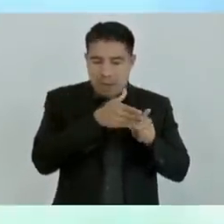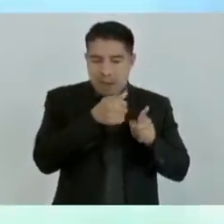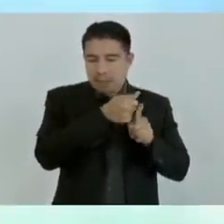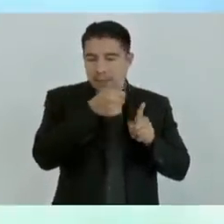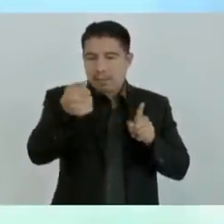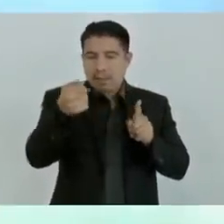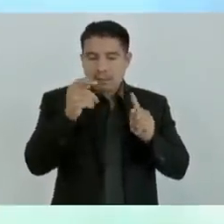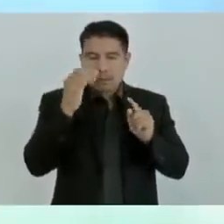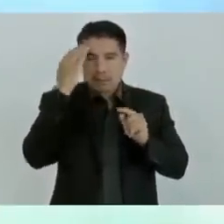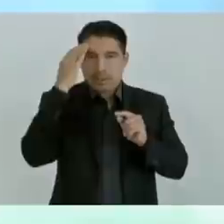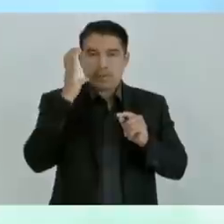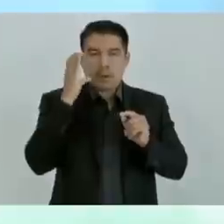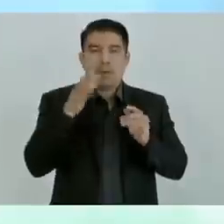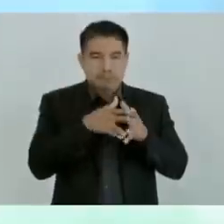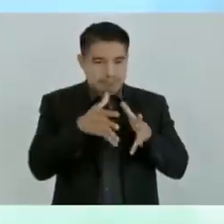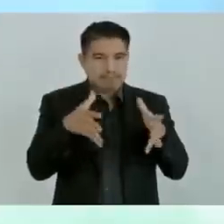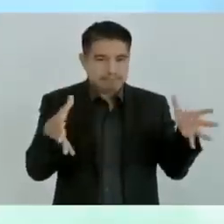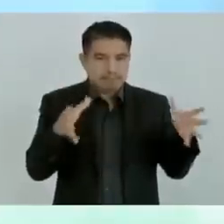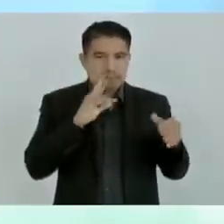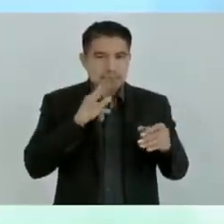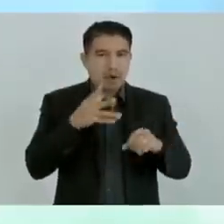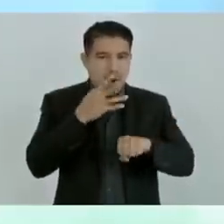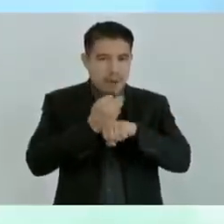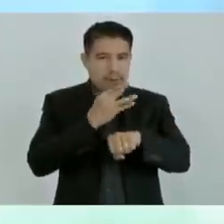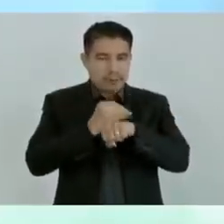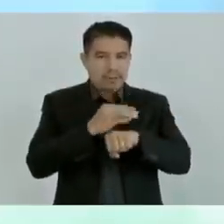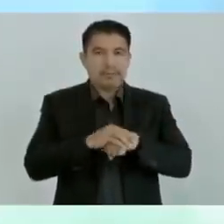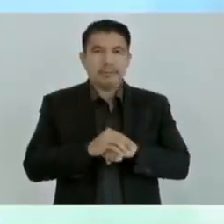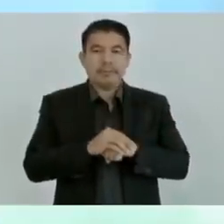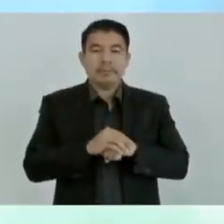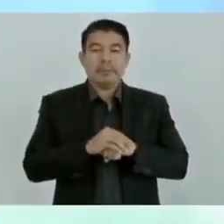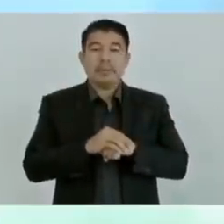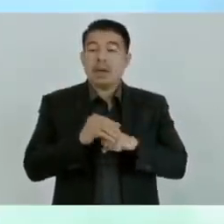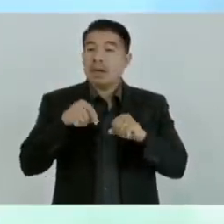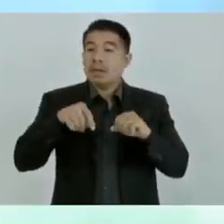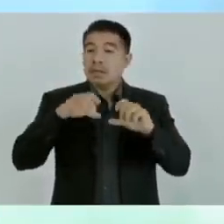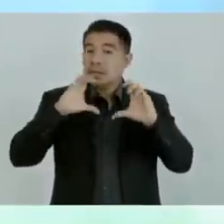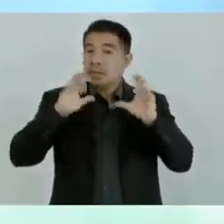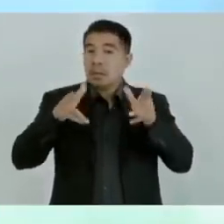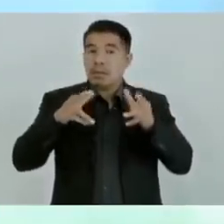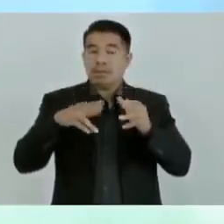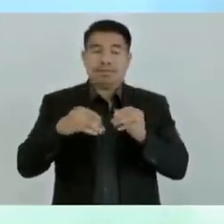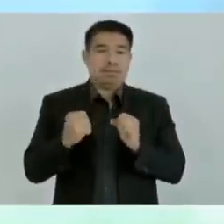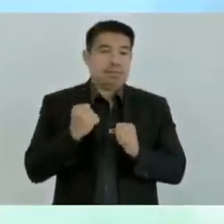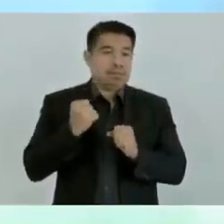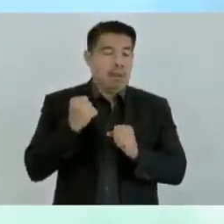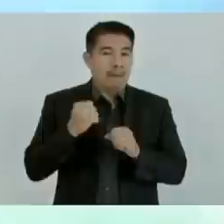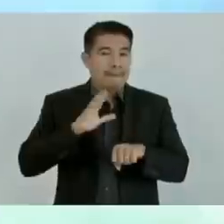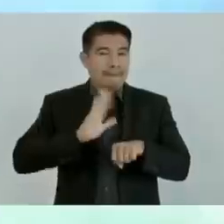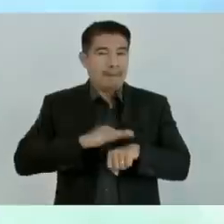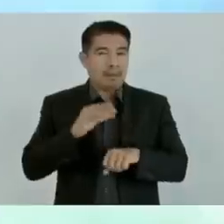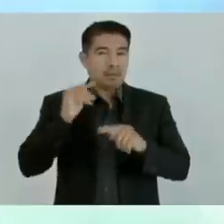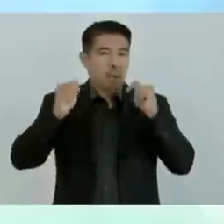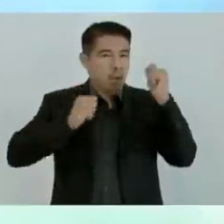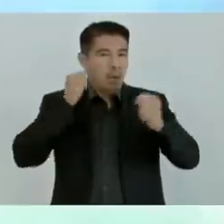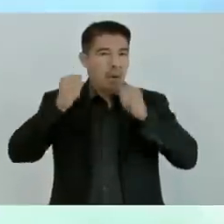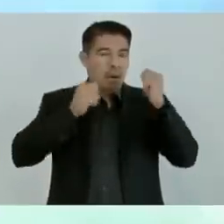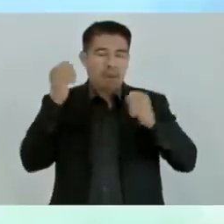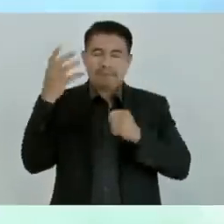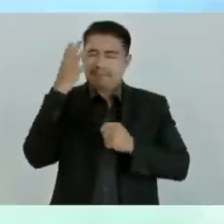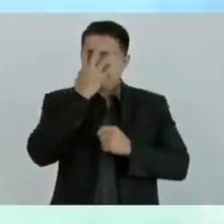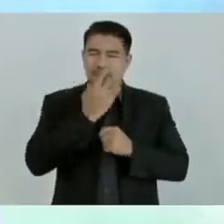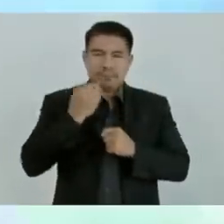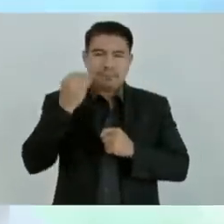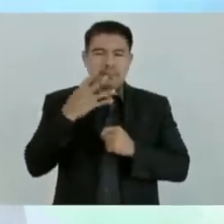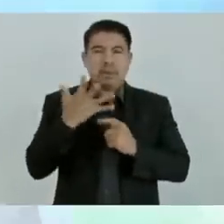acuerdo. Chiapas tiene un gran potencial turístico. Una ciudad